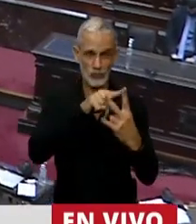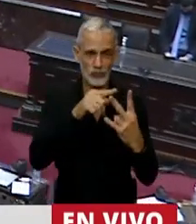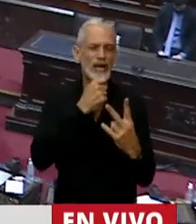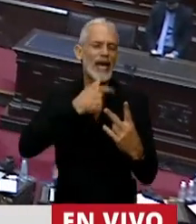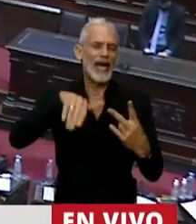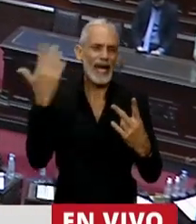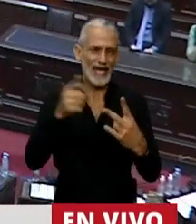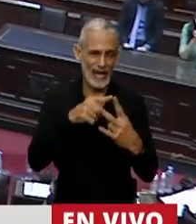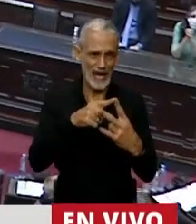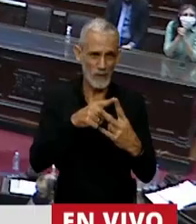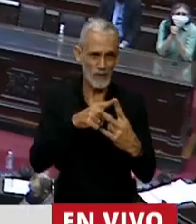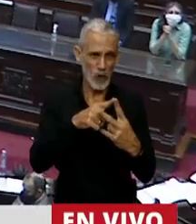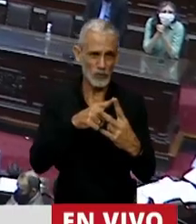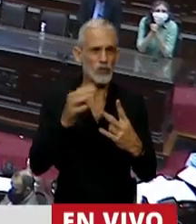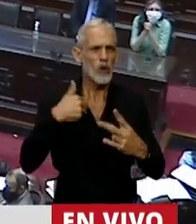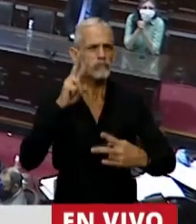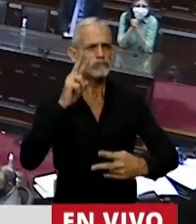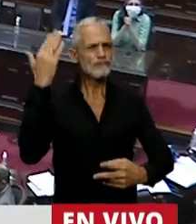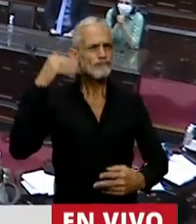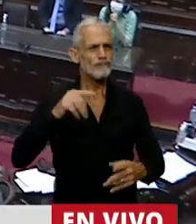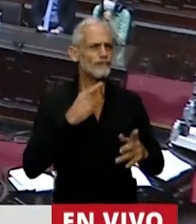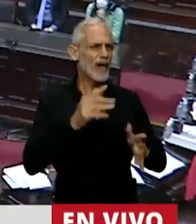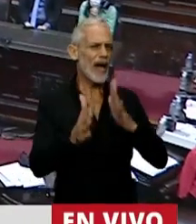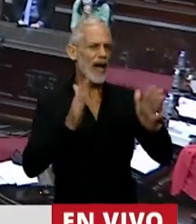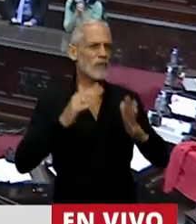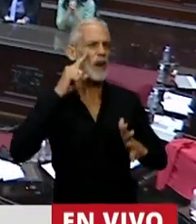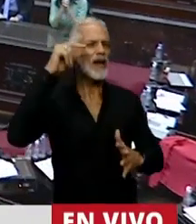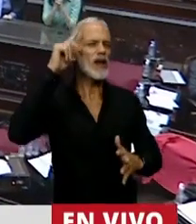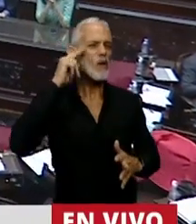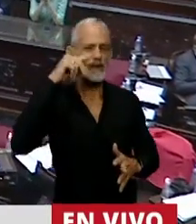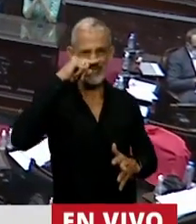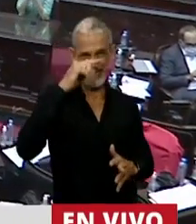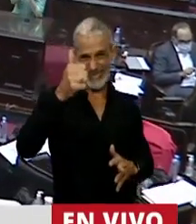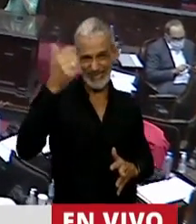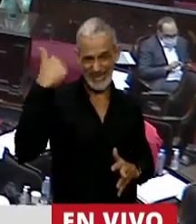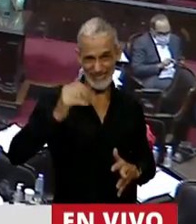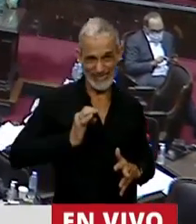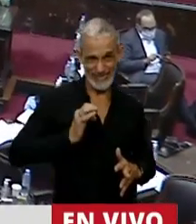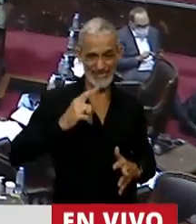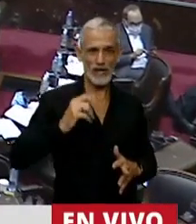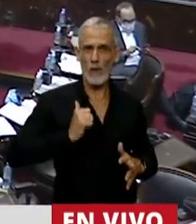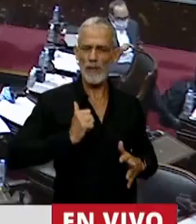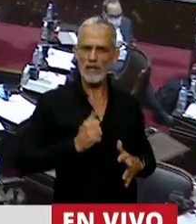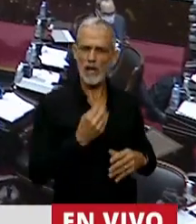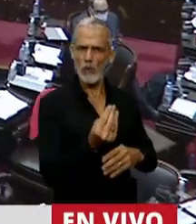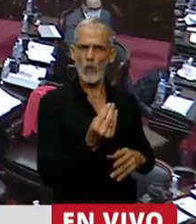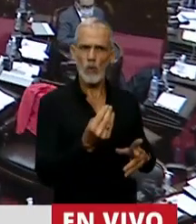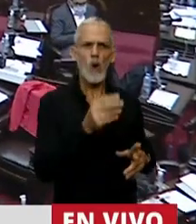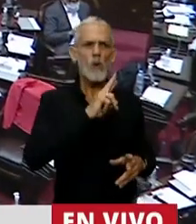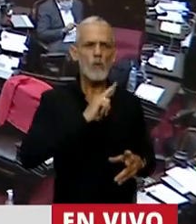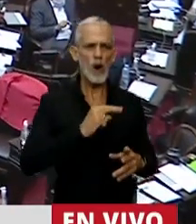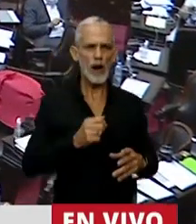Cuando vino la noche oscura de la dictadura militar, en 1976, fueron las mujeres los que dieron el